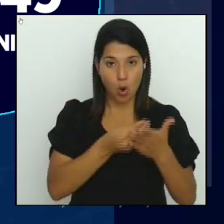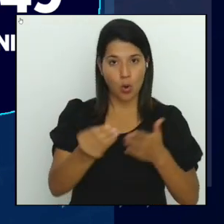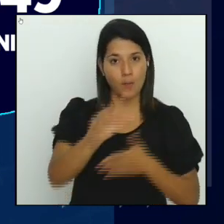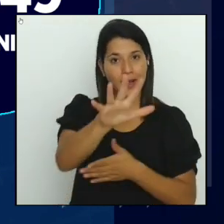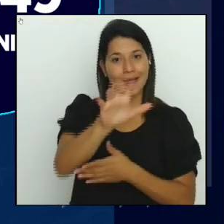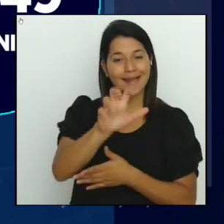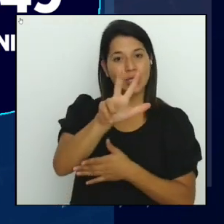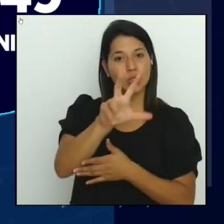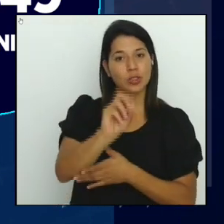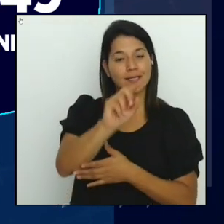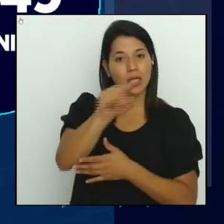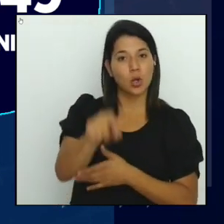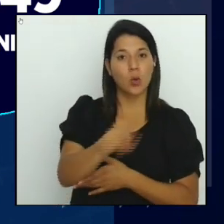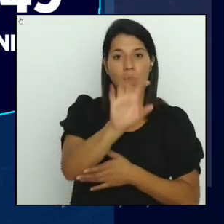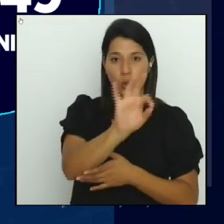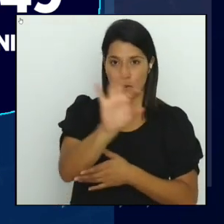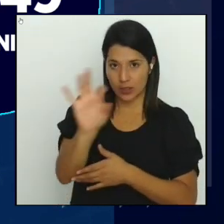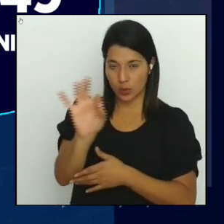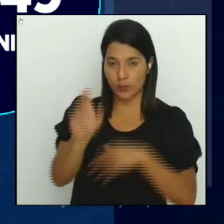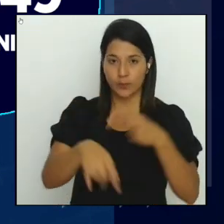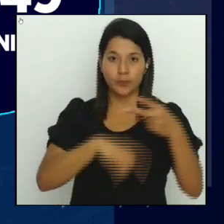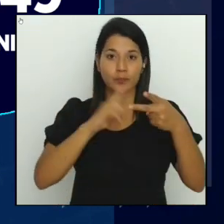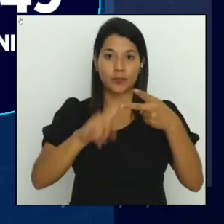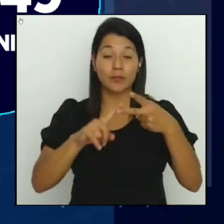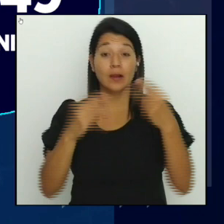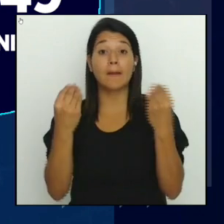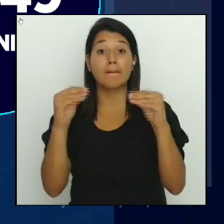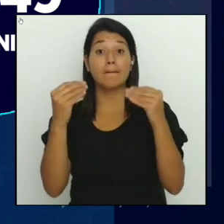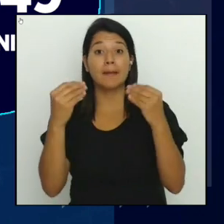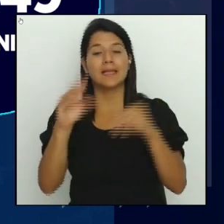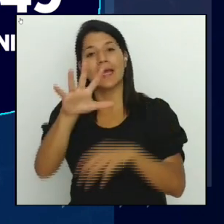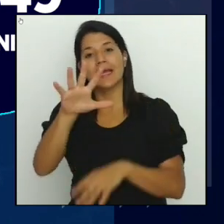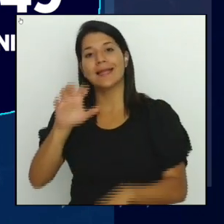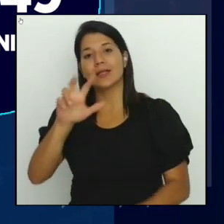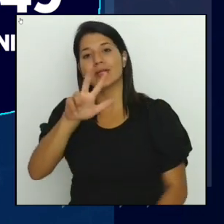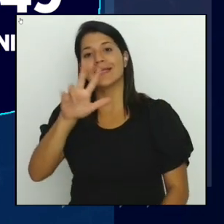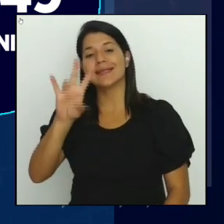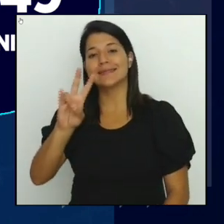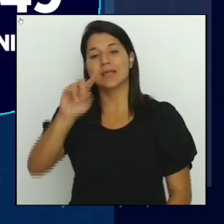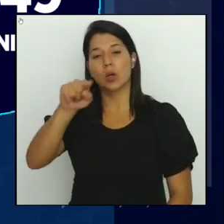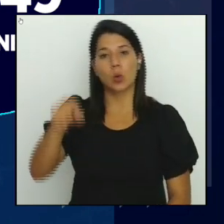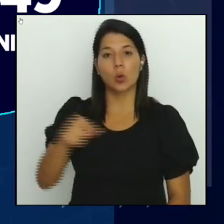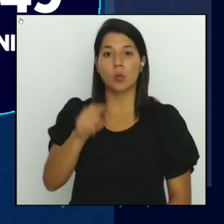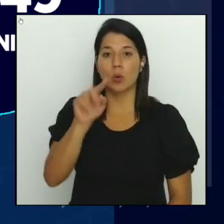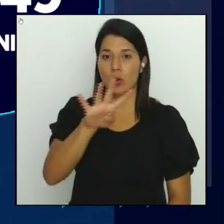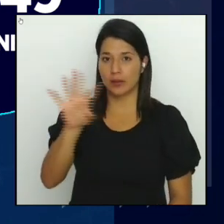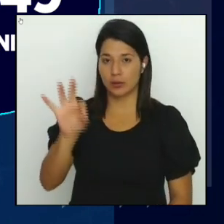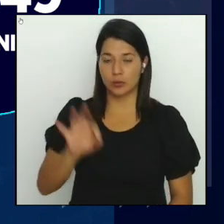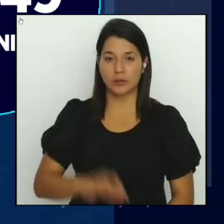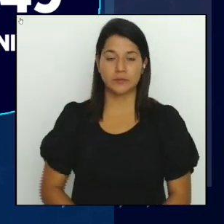con 99 céntimos, mientras que la venta en 537 colones con 49 céntimos.